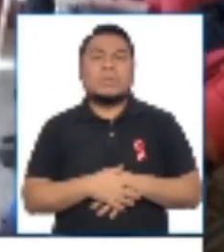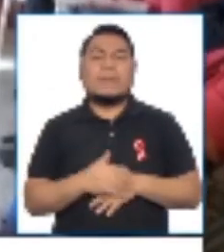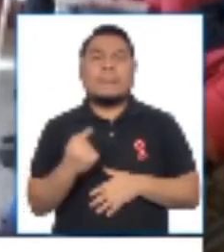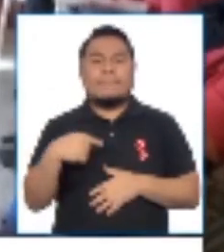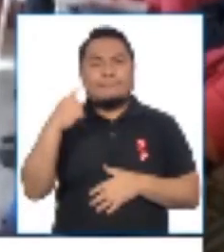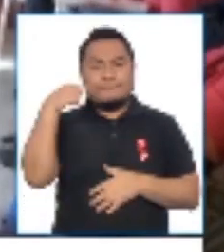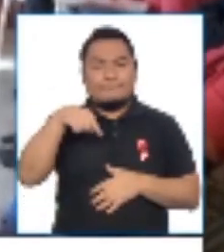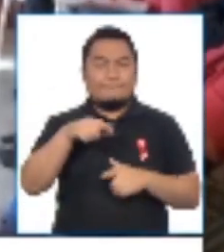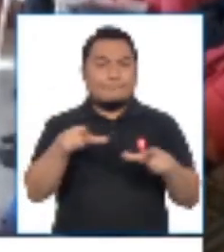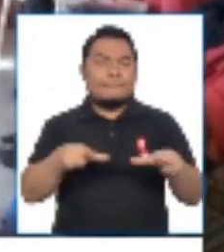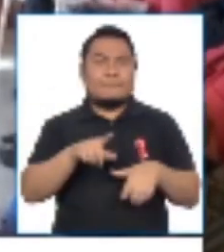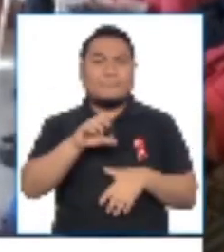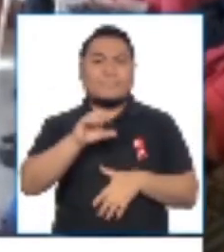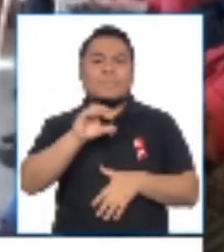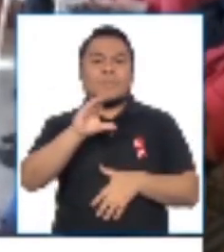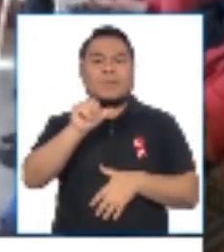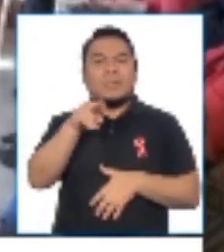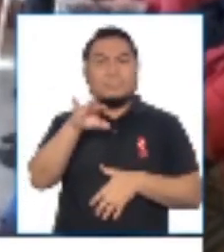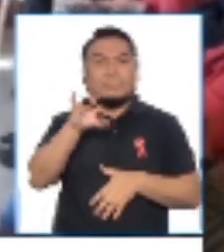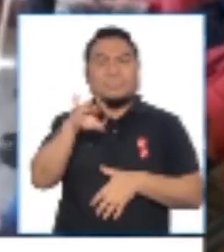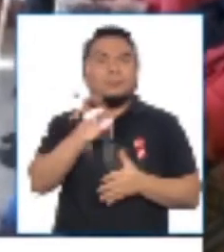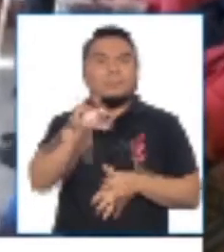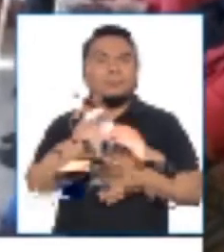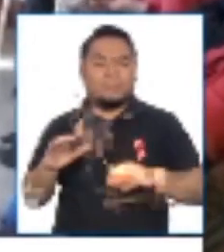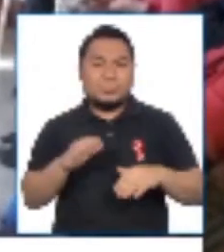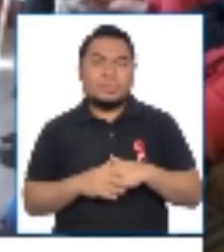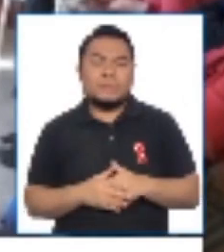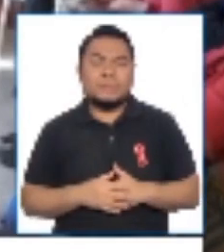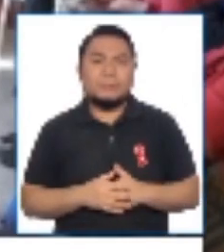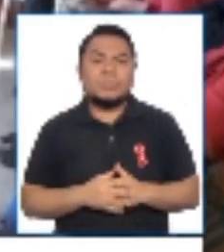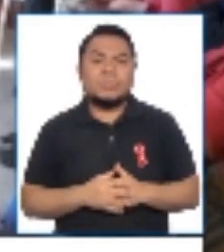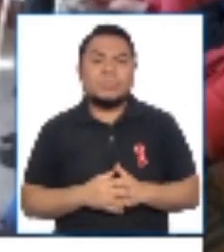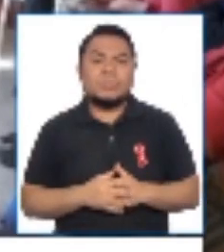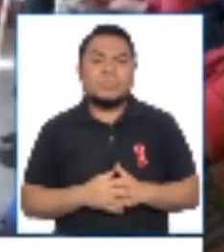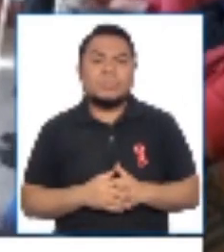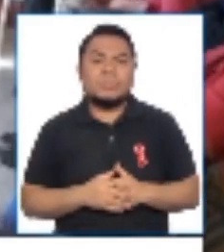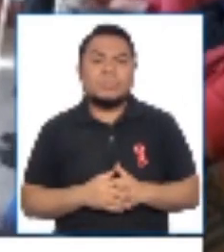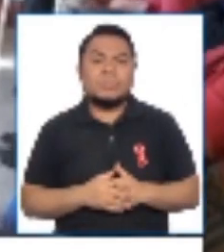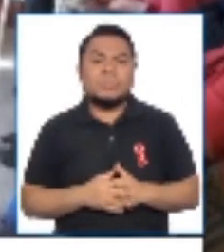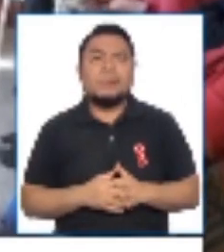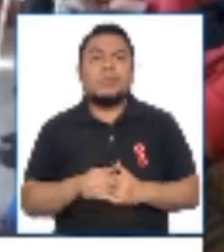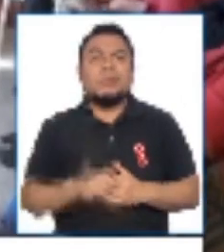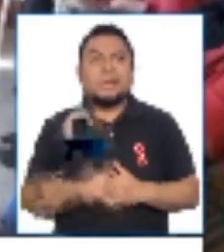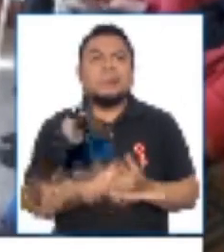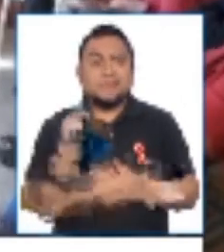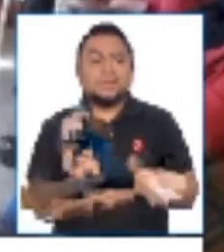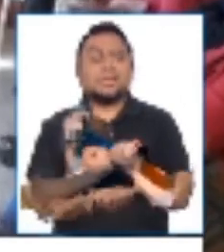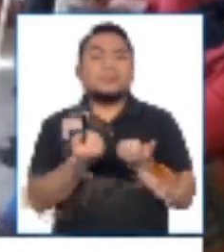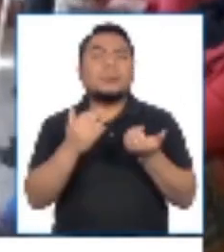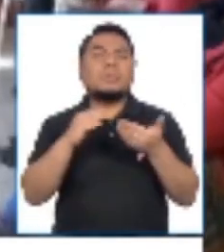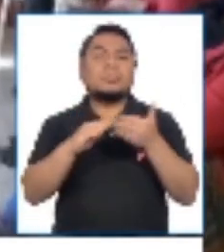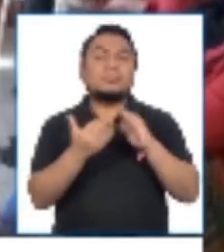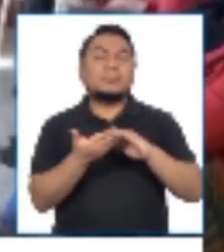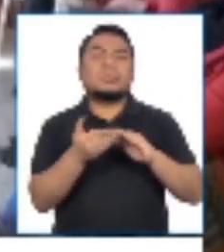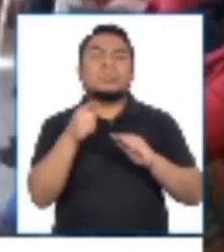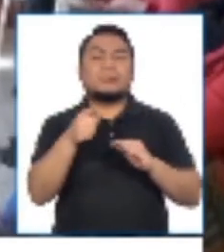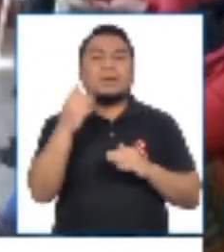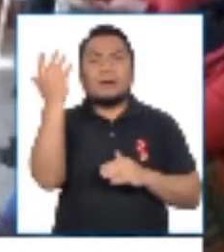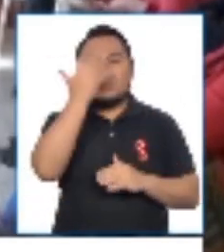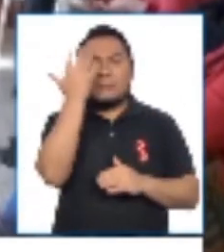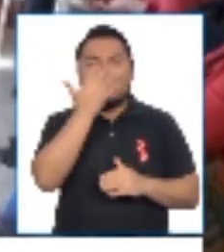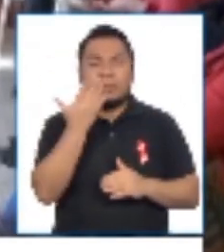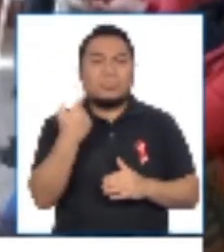el Carmen, digamos, la preocupación de los atendimientos afro-americanos por la posibilidad de,